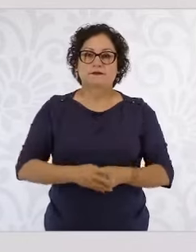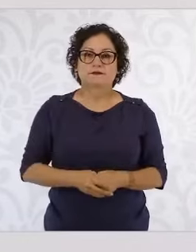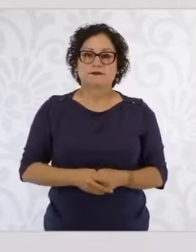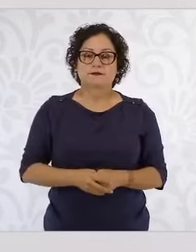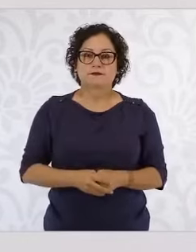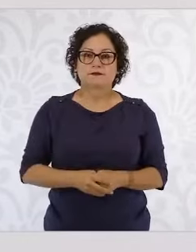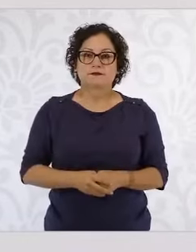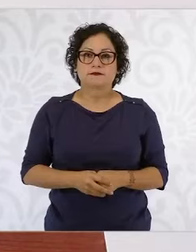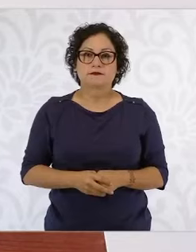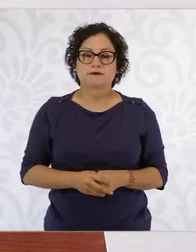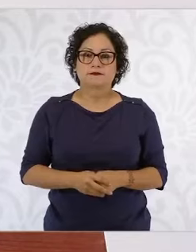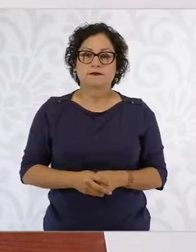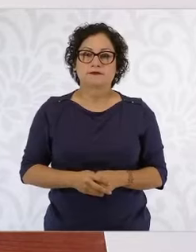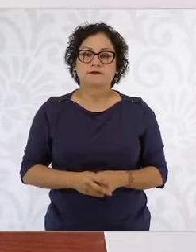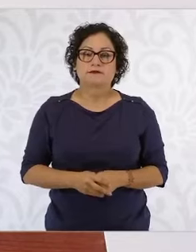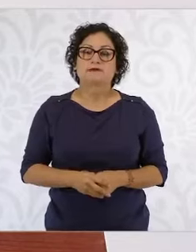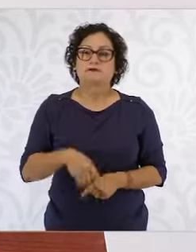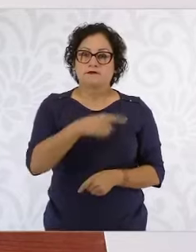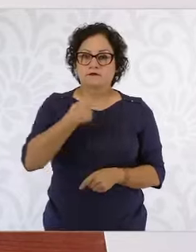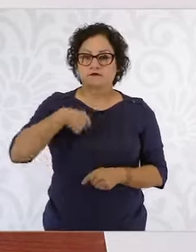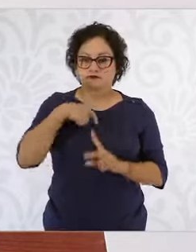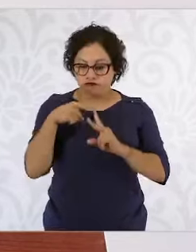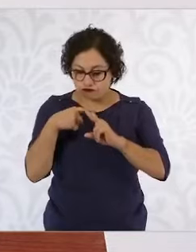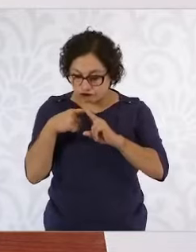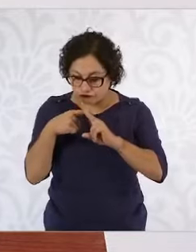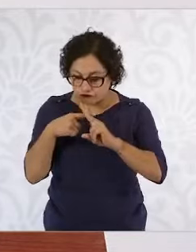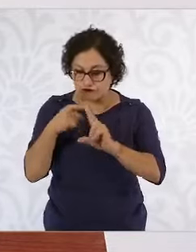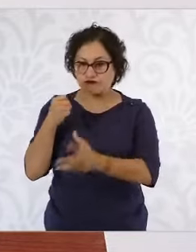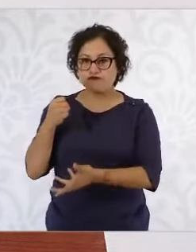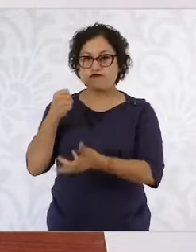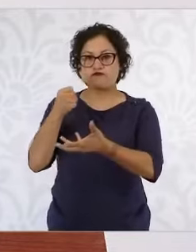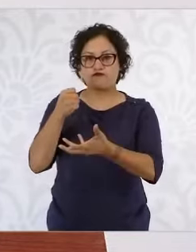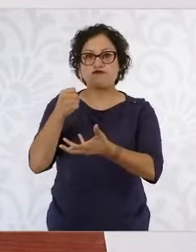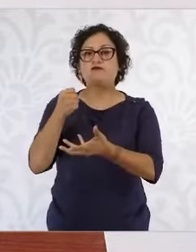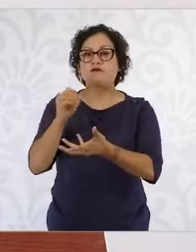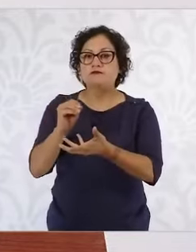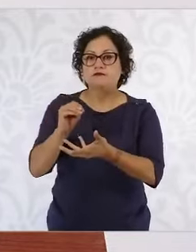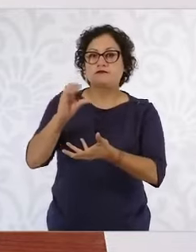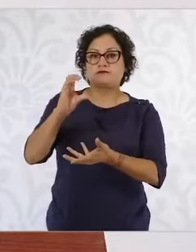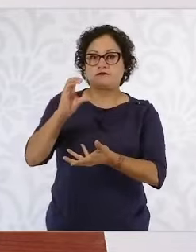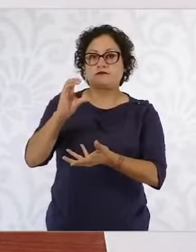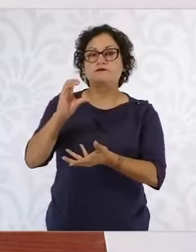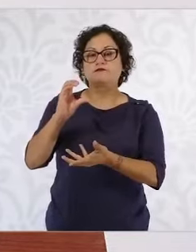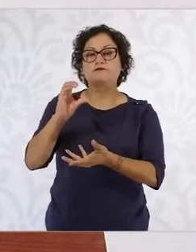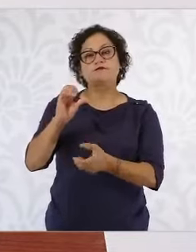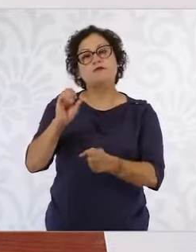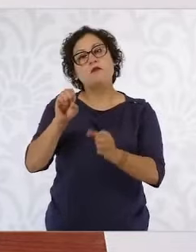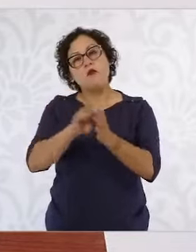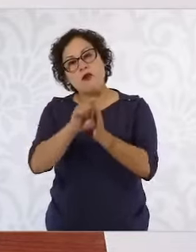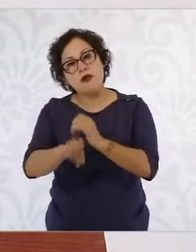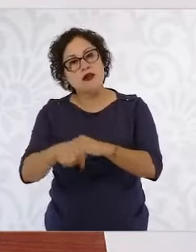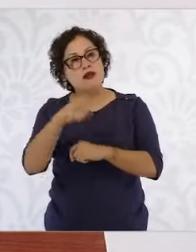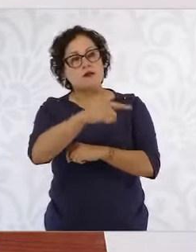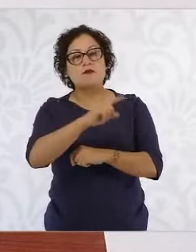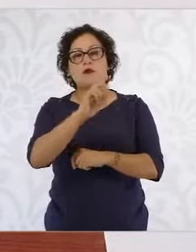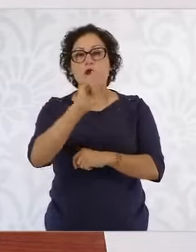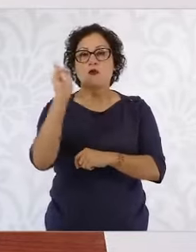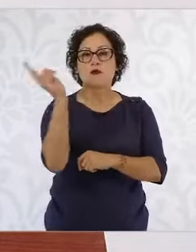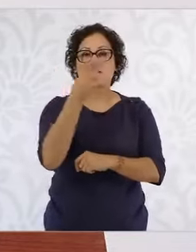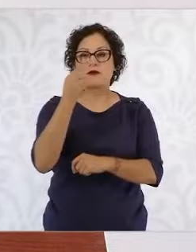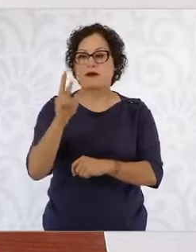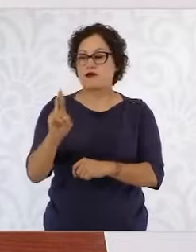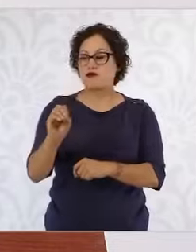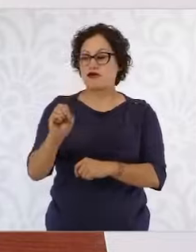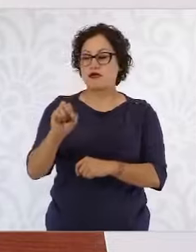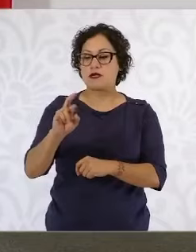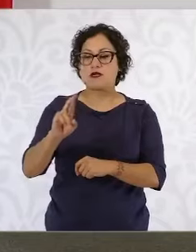recurso particular para la creación de la Rosario Castellanos a nivel nacional, el